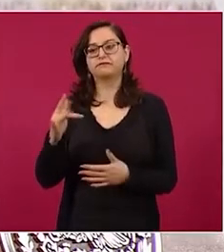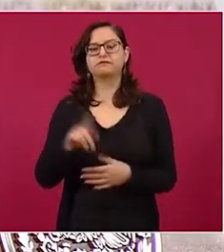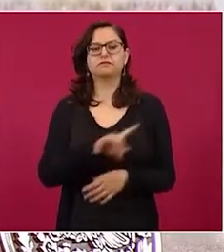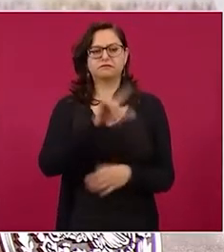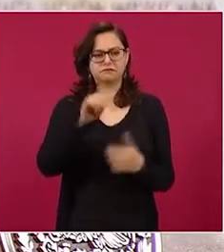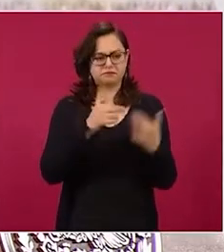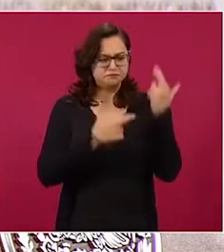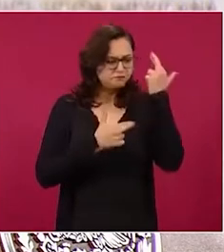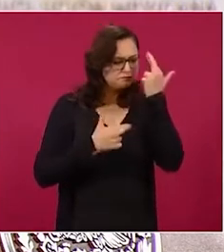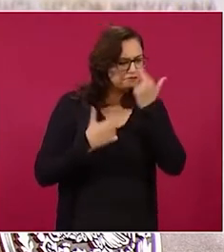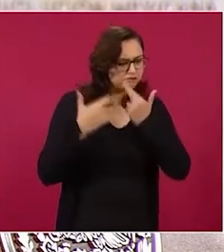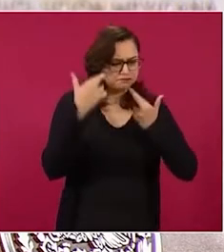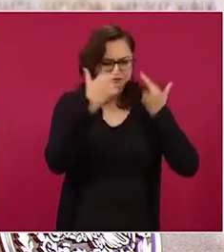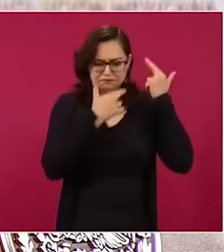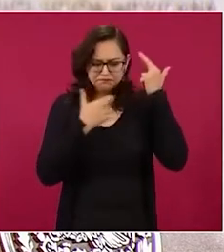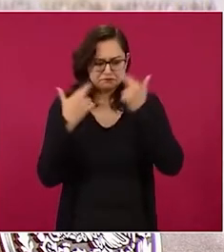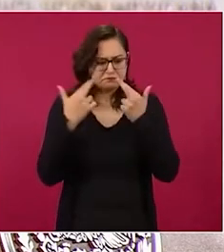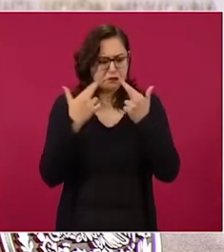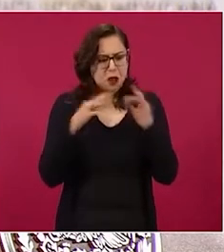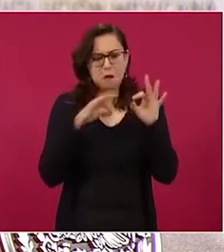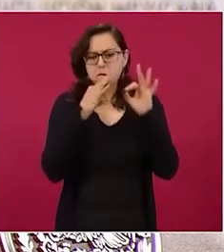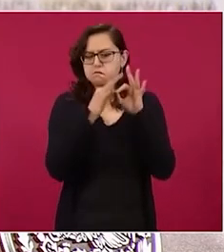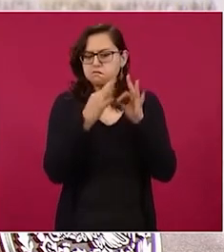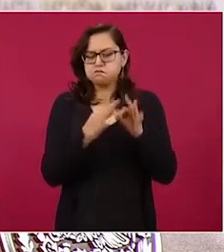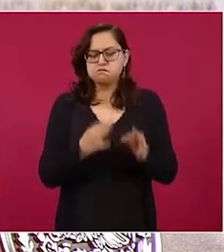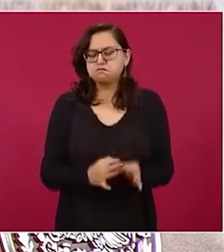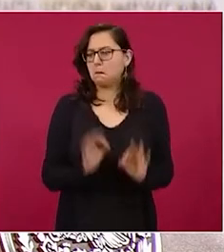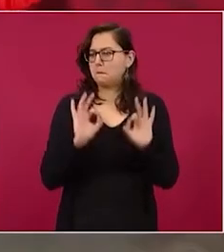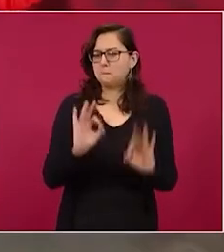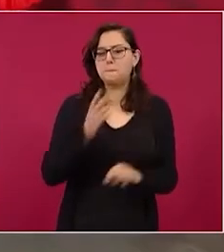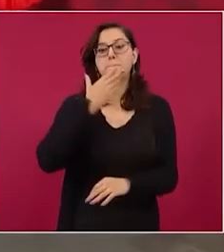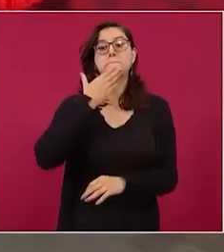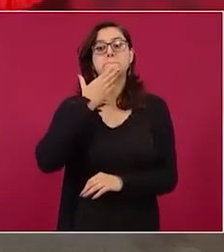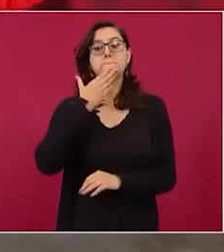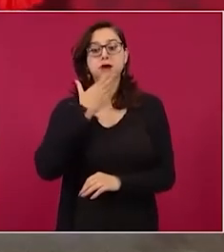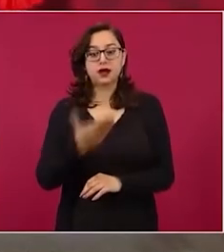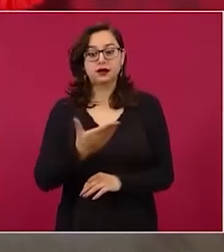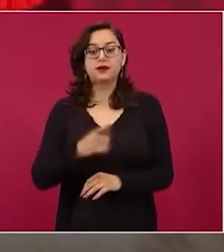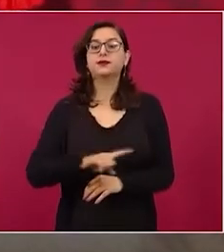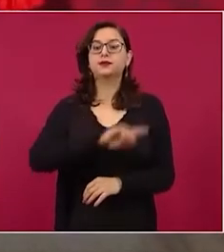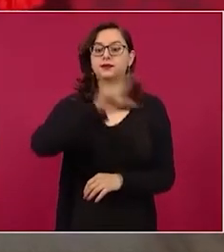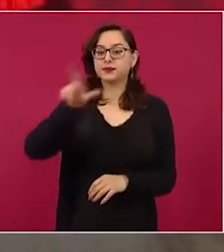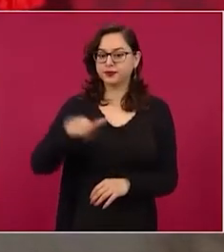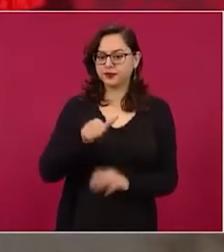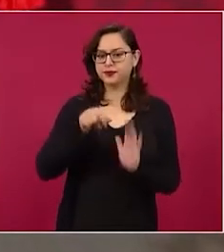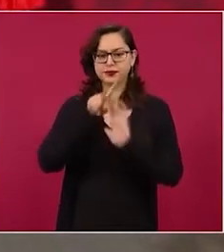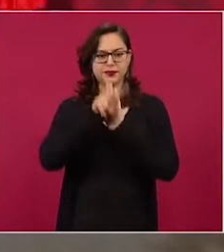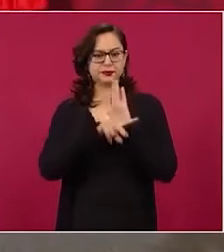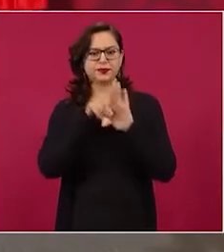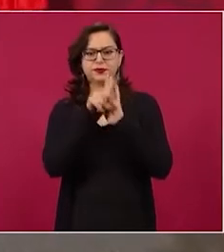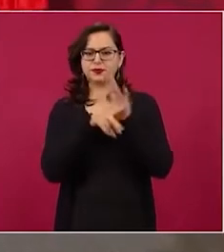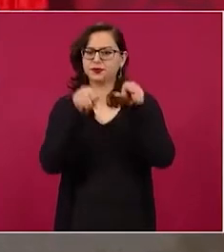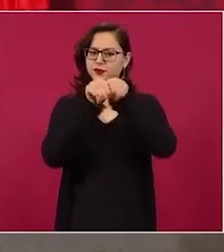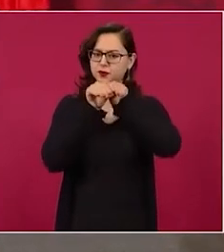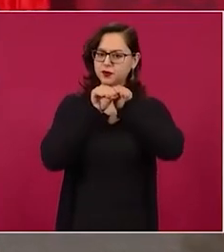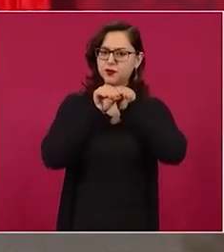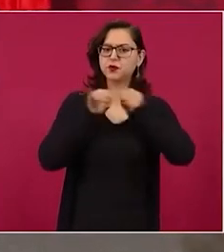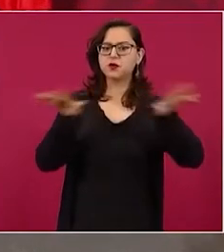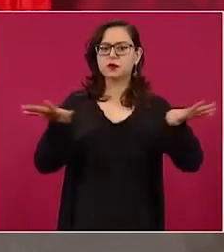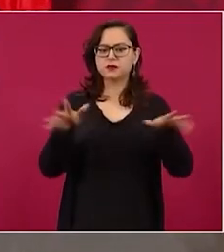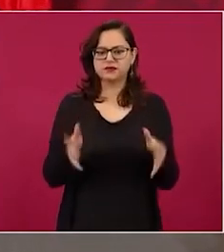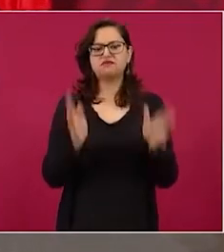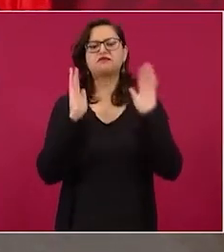cosas. Ya lo expliqué en un video, creo que lo